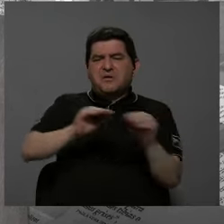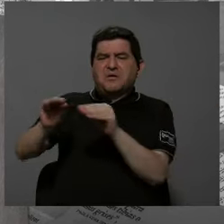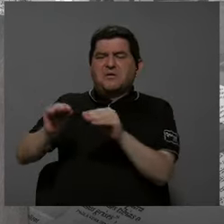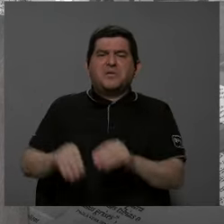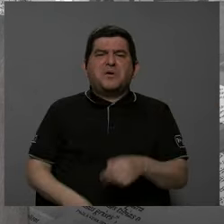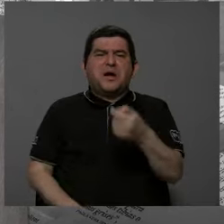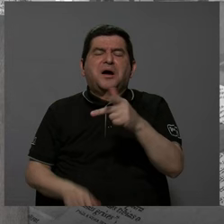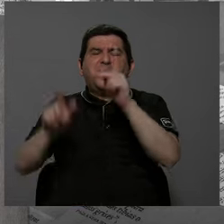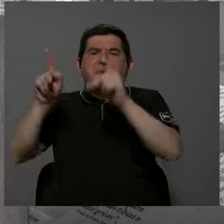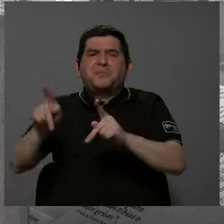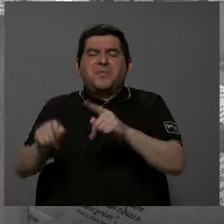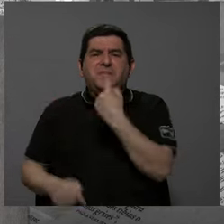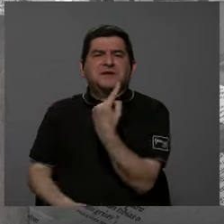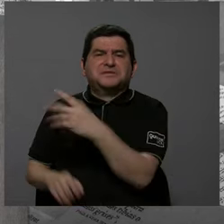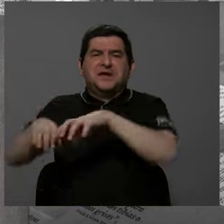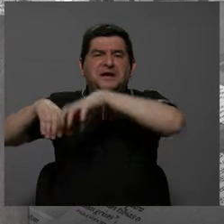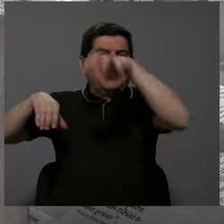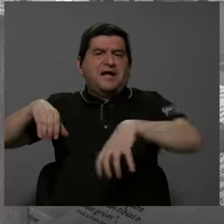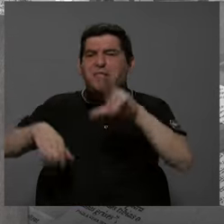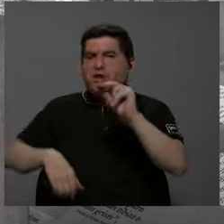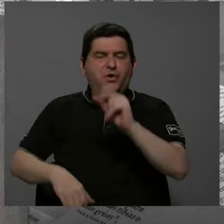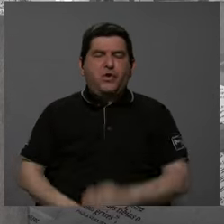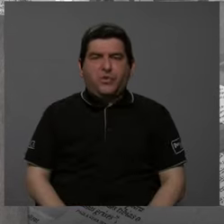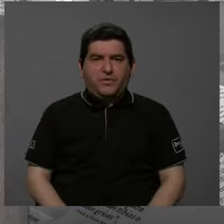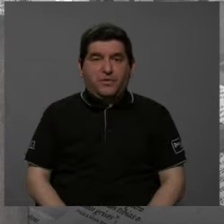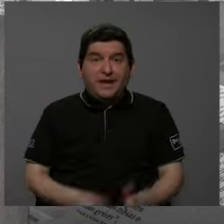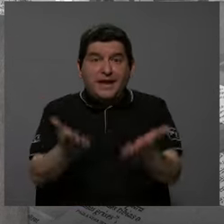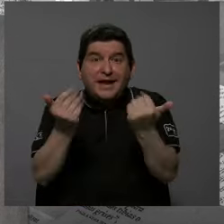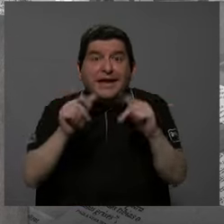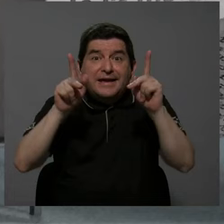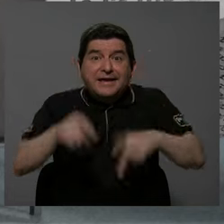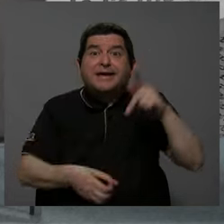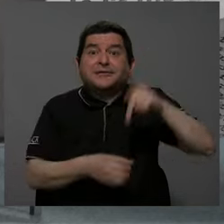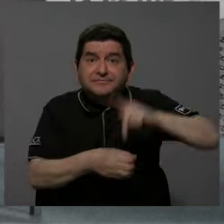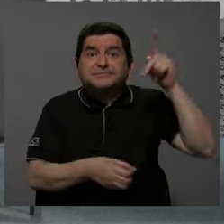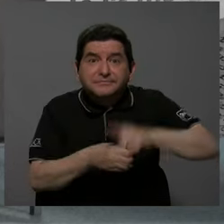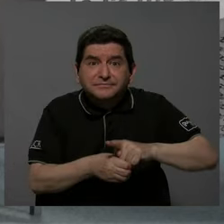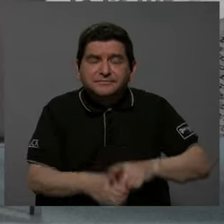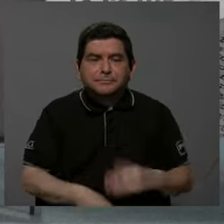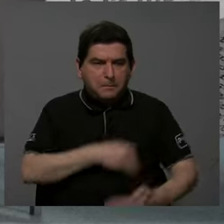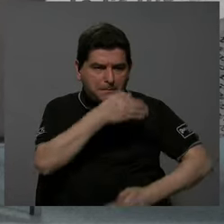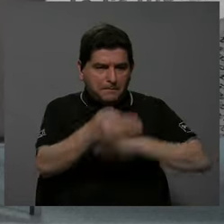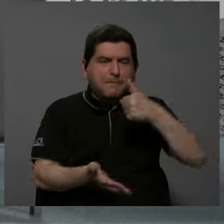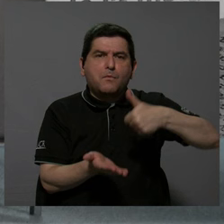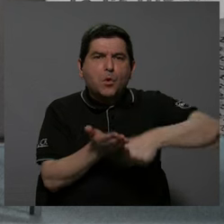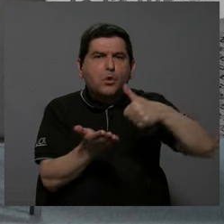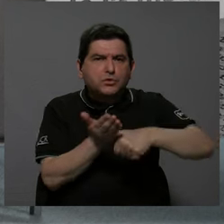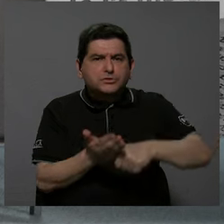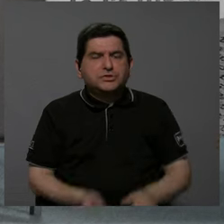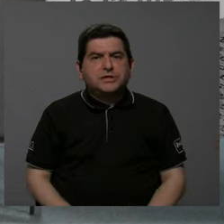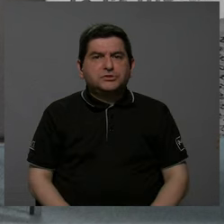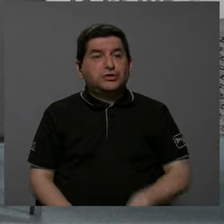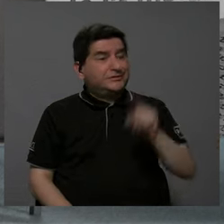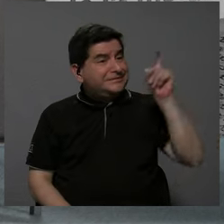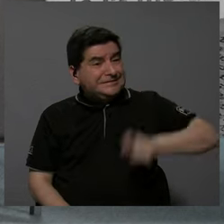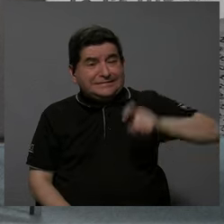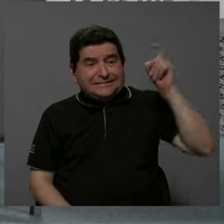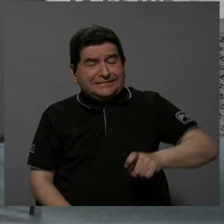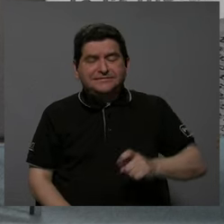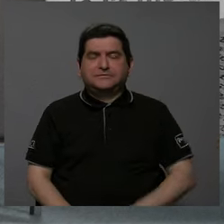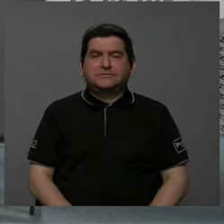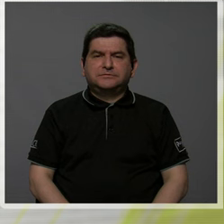poder unas cuantas personas en los cantones. Lo que queremos es que la gente se involucre. Por eso este proceso de votación es indispensable.